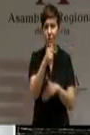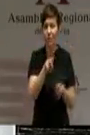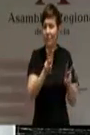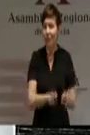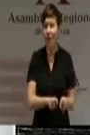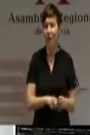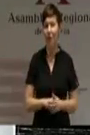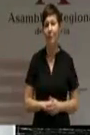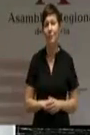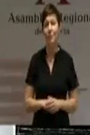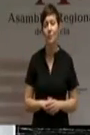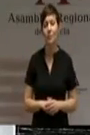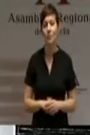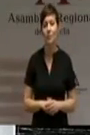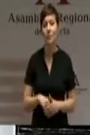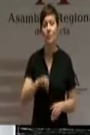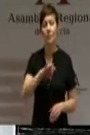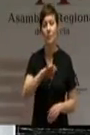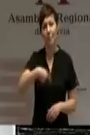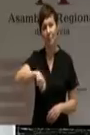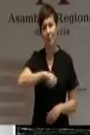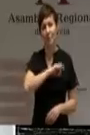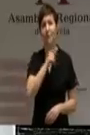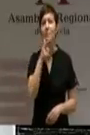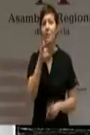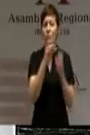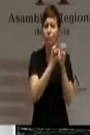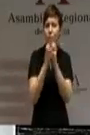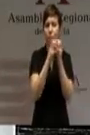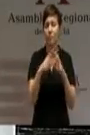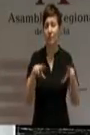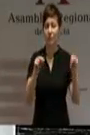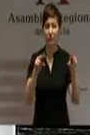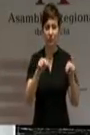SEÑOR Señorías, no intervengan desde los escaños.